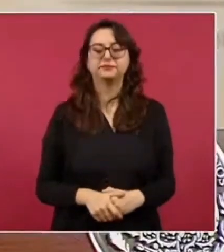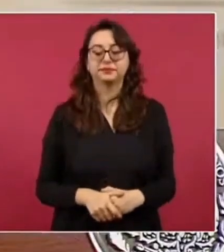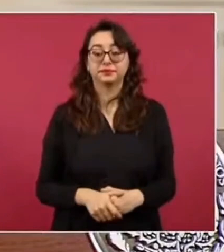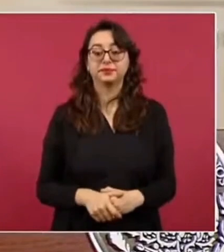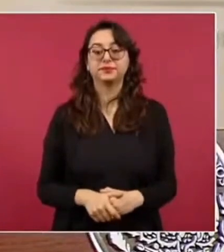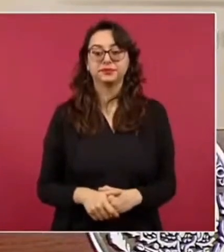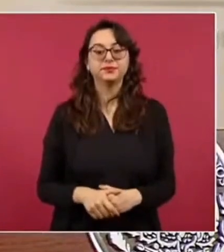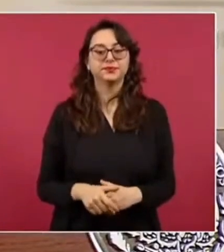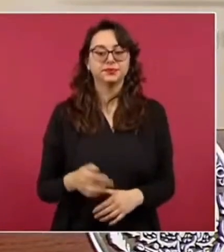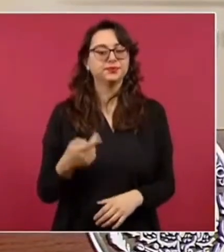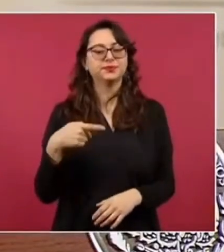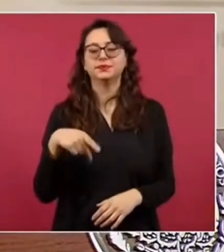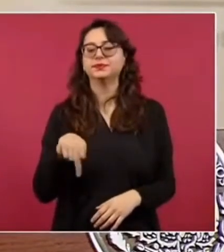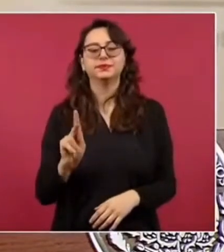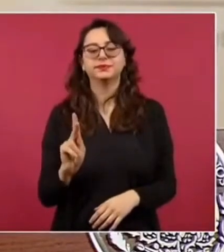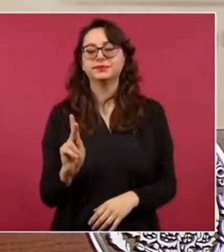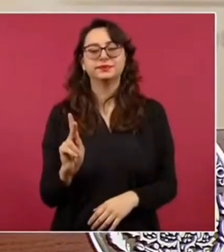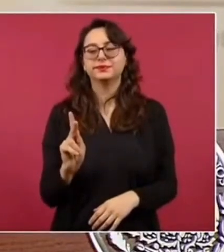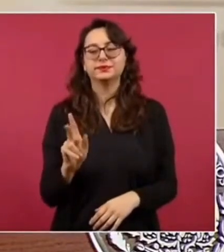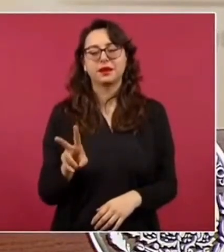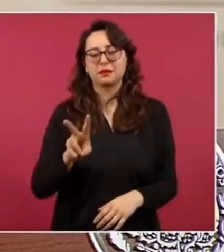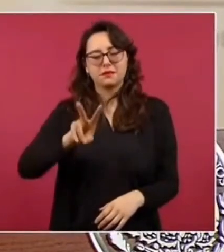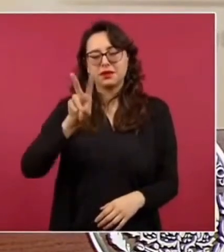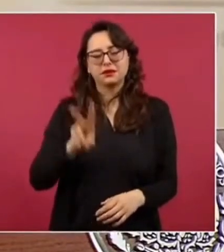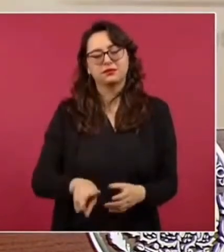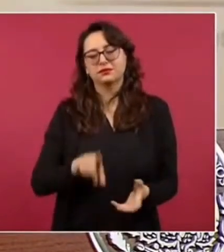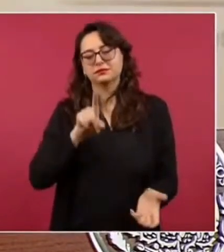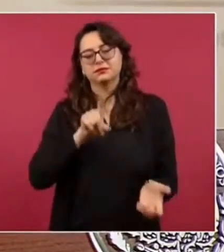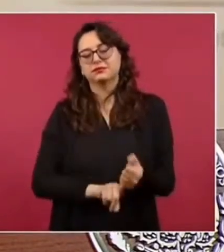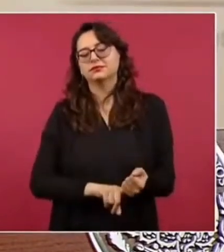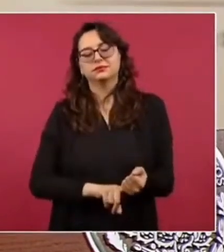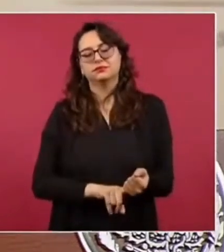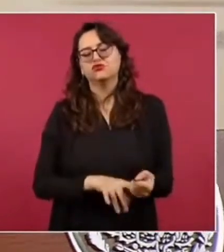más con fines